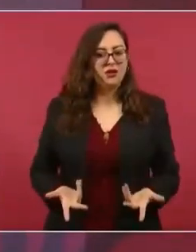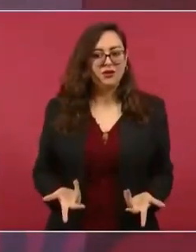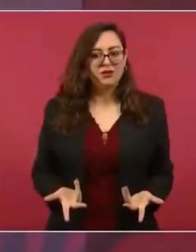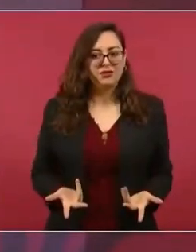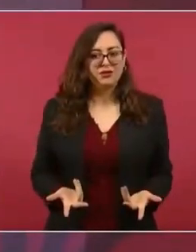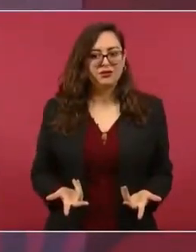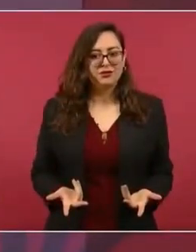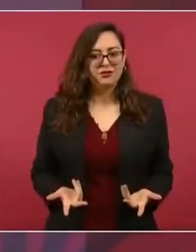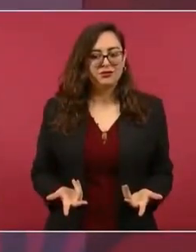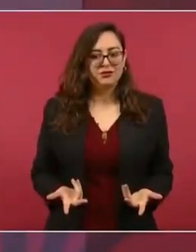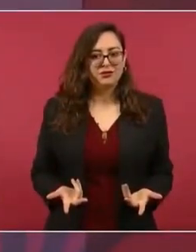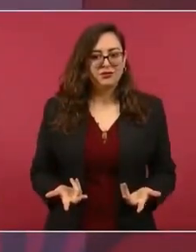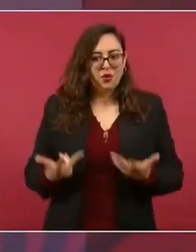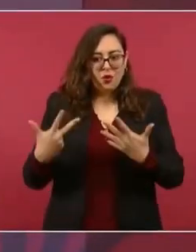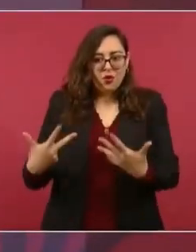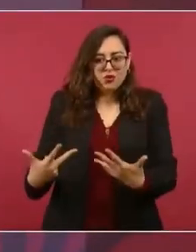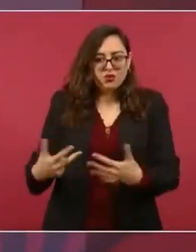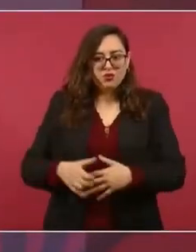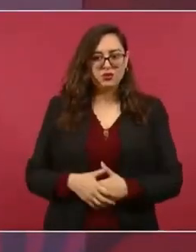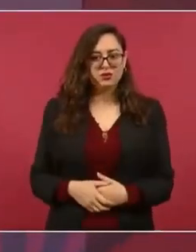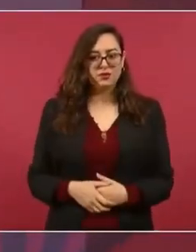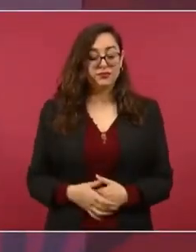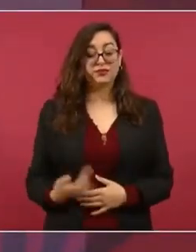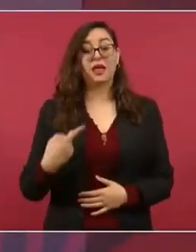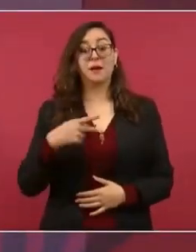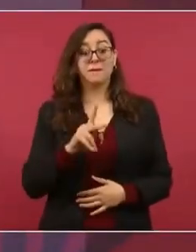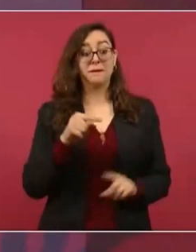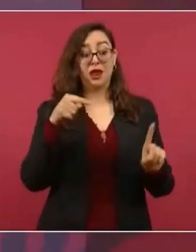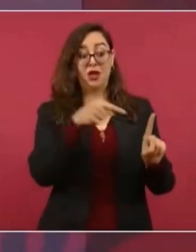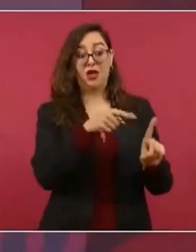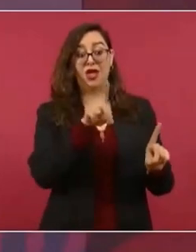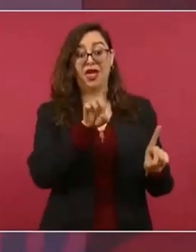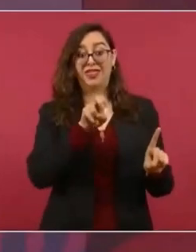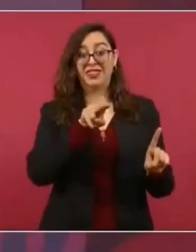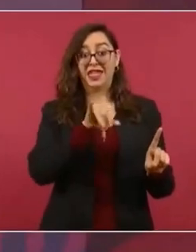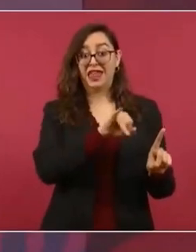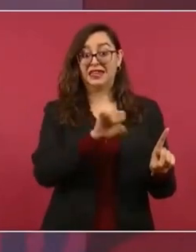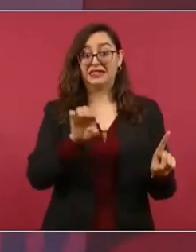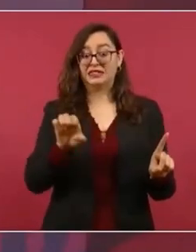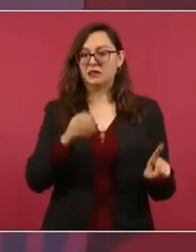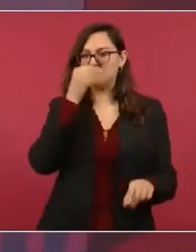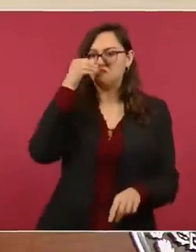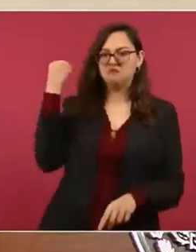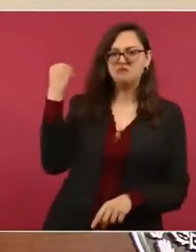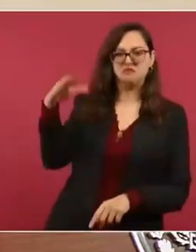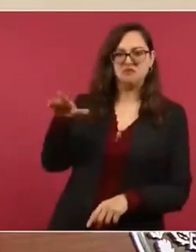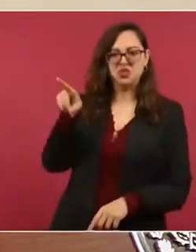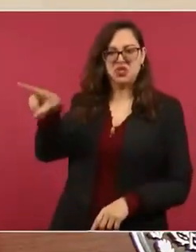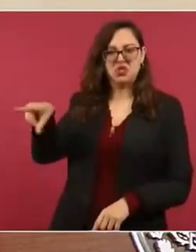y sin embargo ella le echa la culpa a Yasmin,